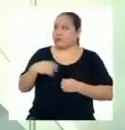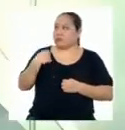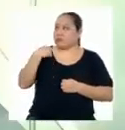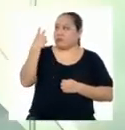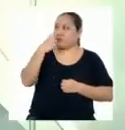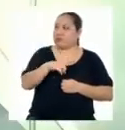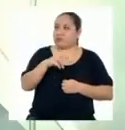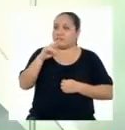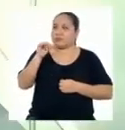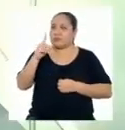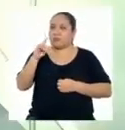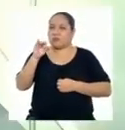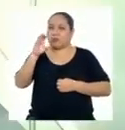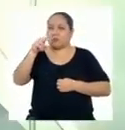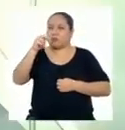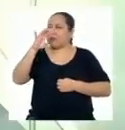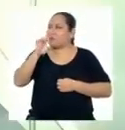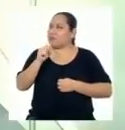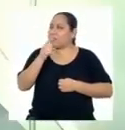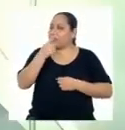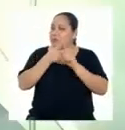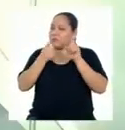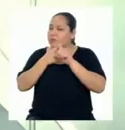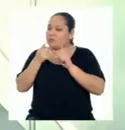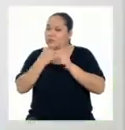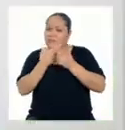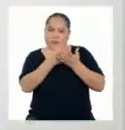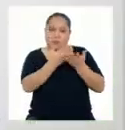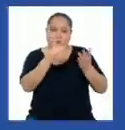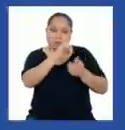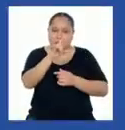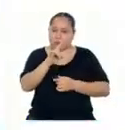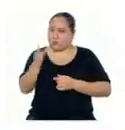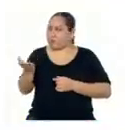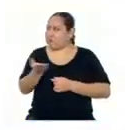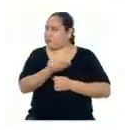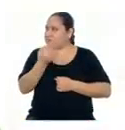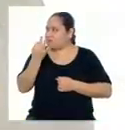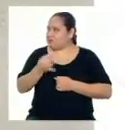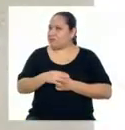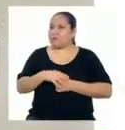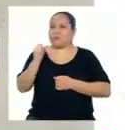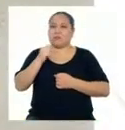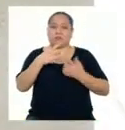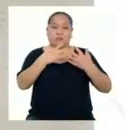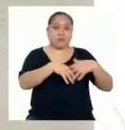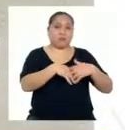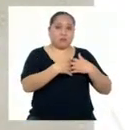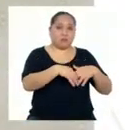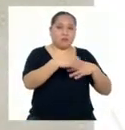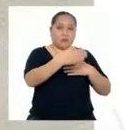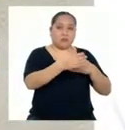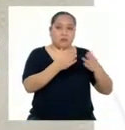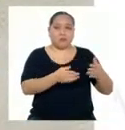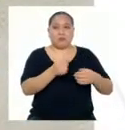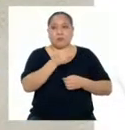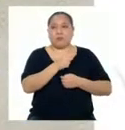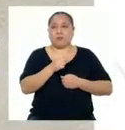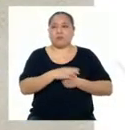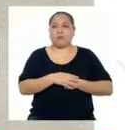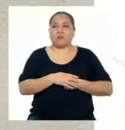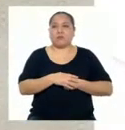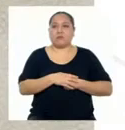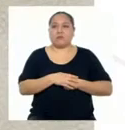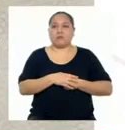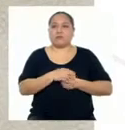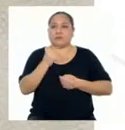veo Que las radiaciones Tienen aplicaciones En diversos campos ¿No? Así es La planta de irradiación Multiusos PIMU